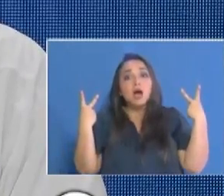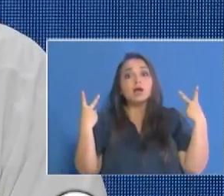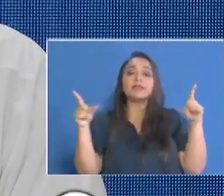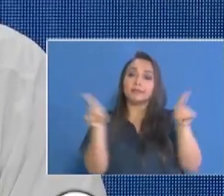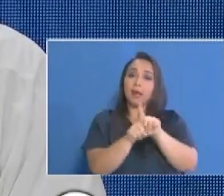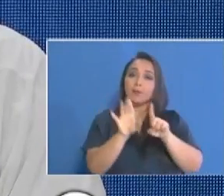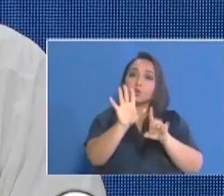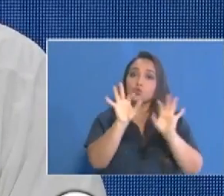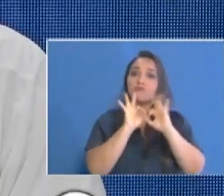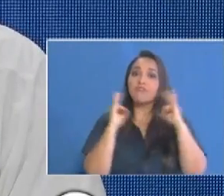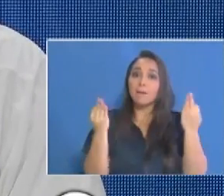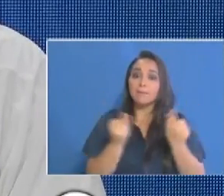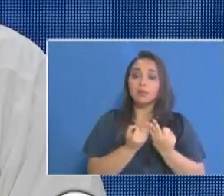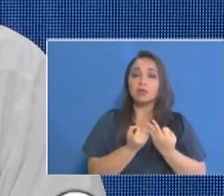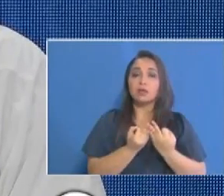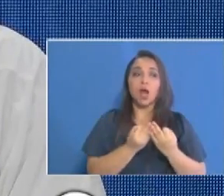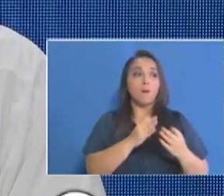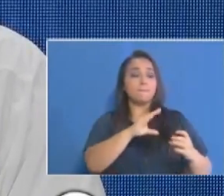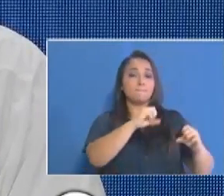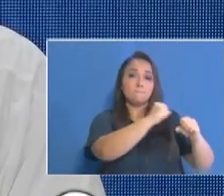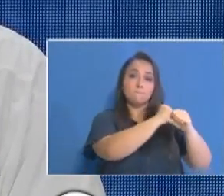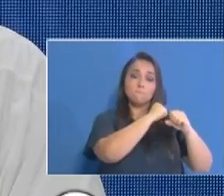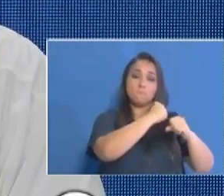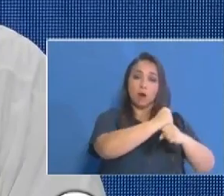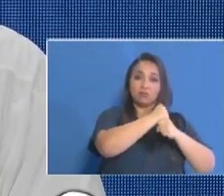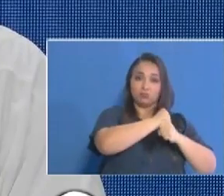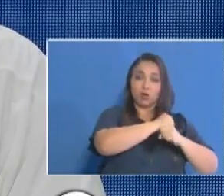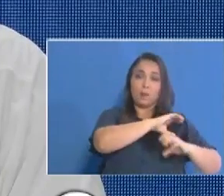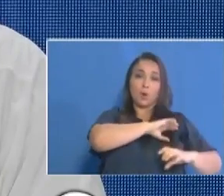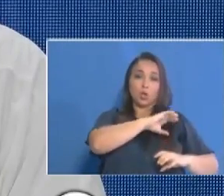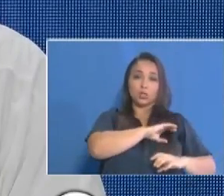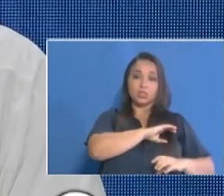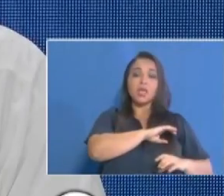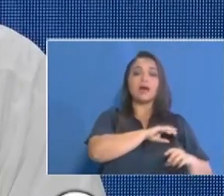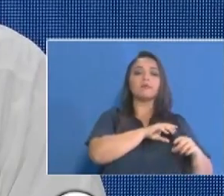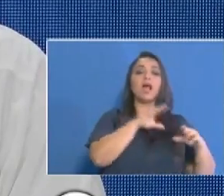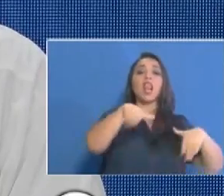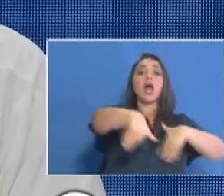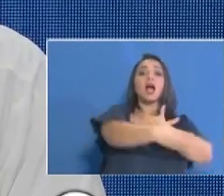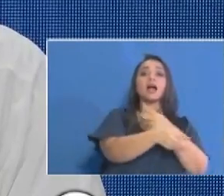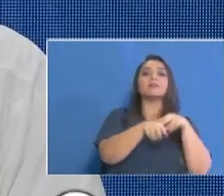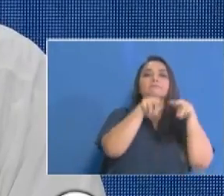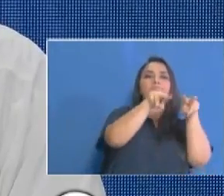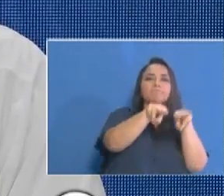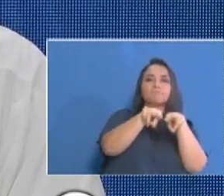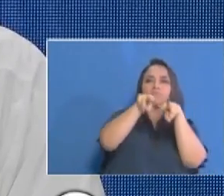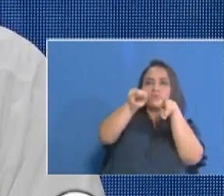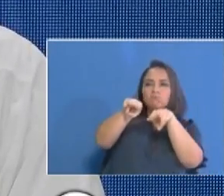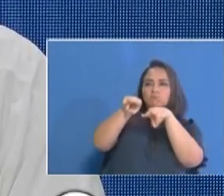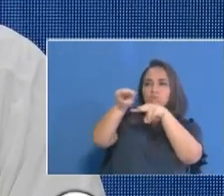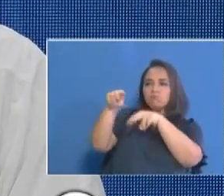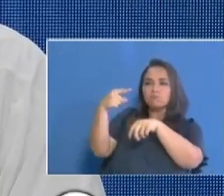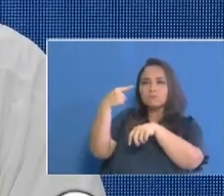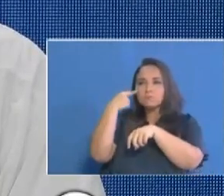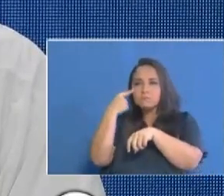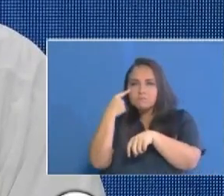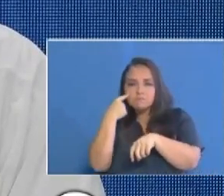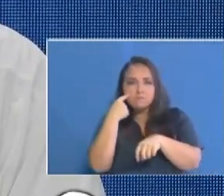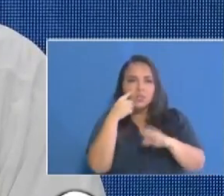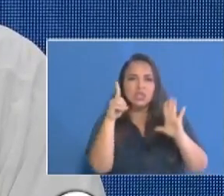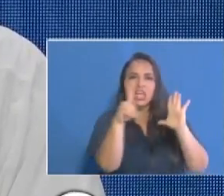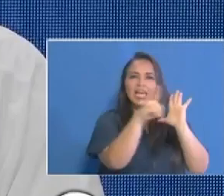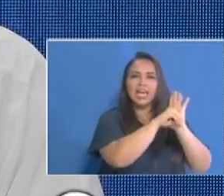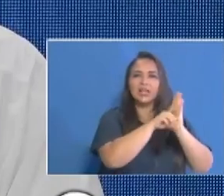de su familia la fuerza pública como lo dije estará en la calle para hacer cumplir los decretos no es